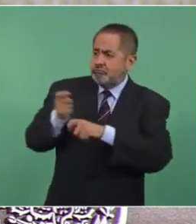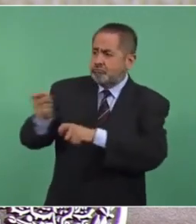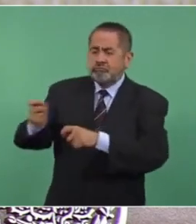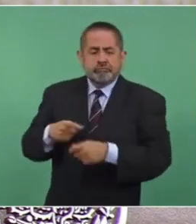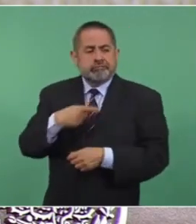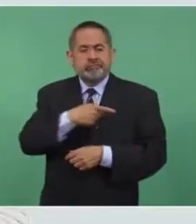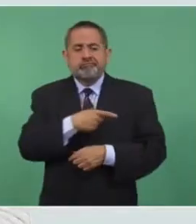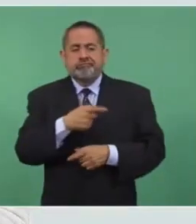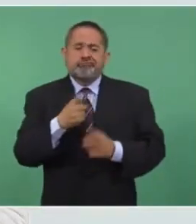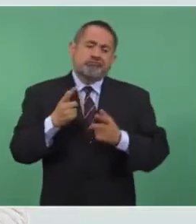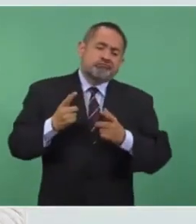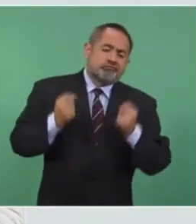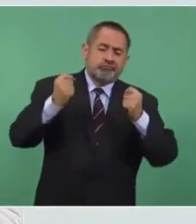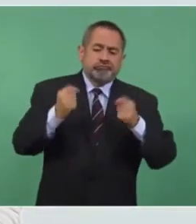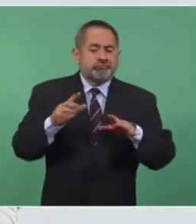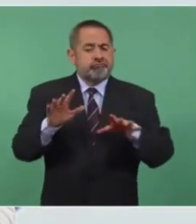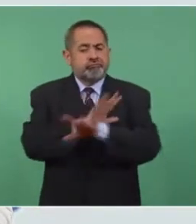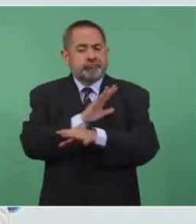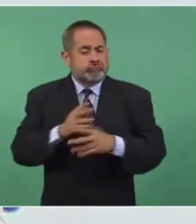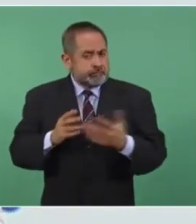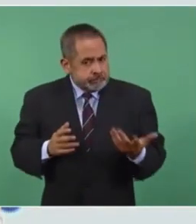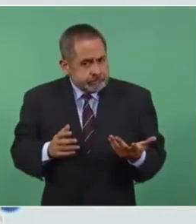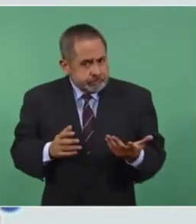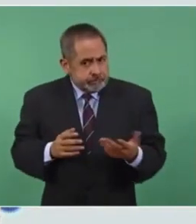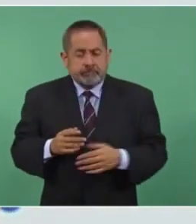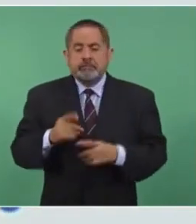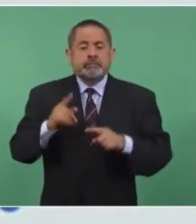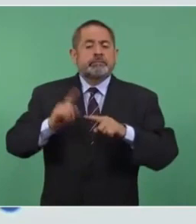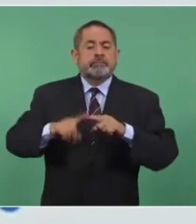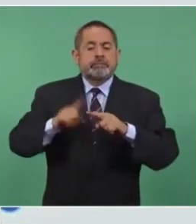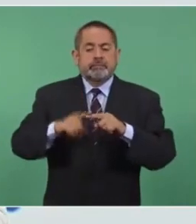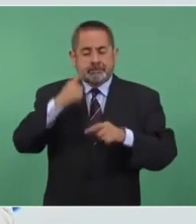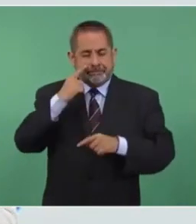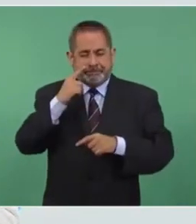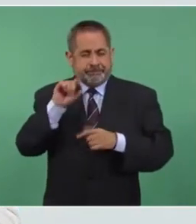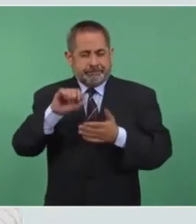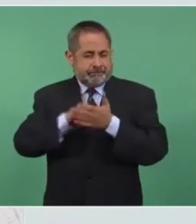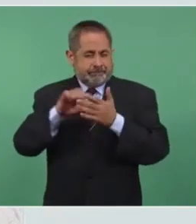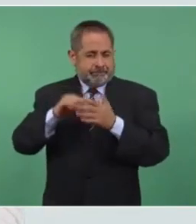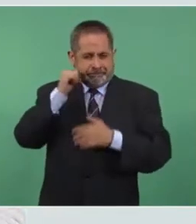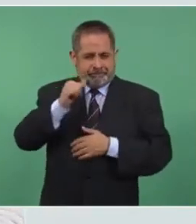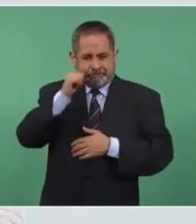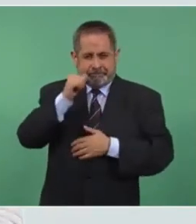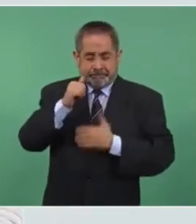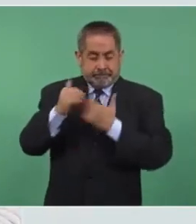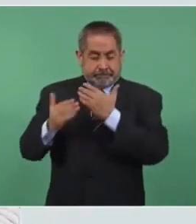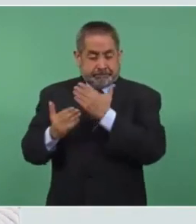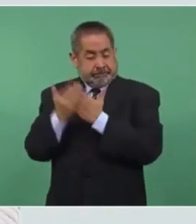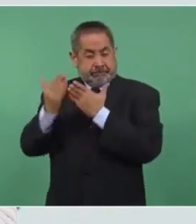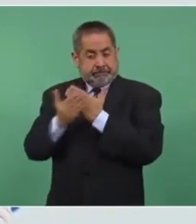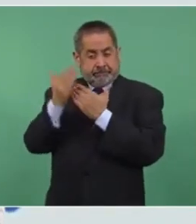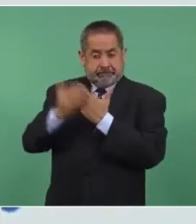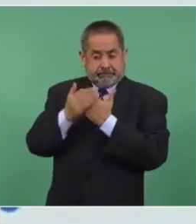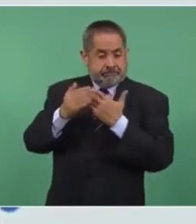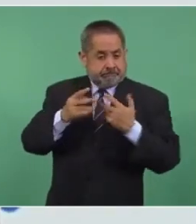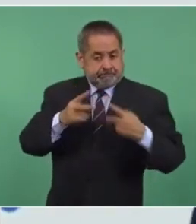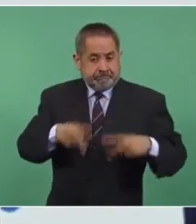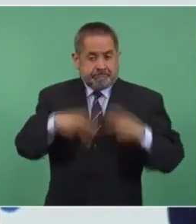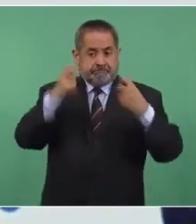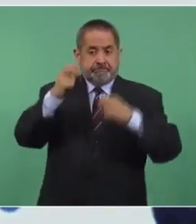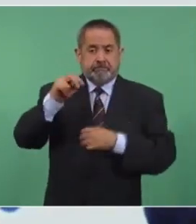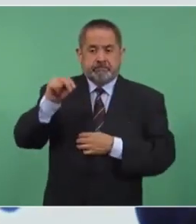siguiente orden. Lo primero que se produce a las ocho de la mañana se sube la electricidad nuclear,